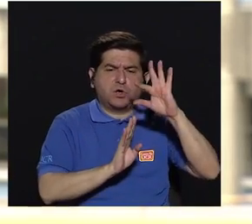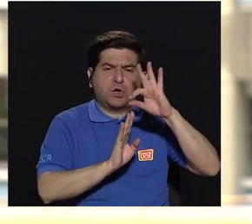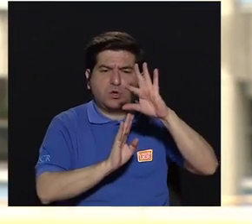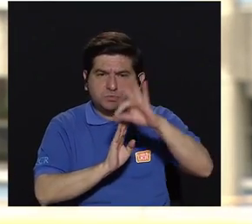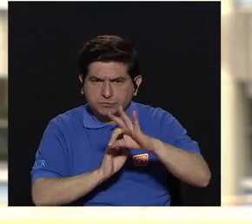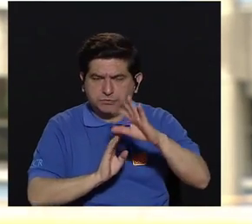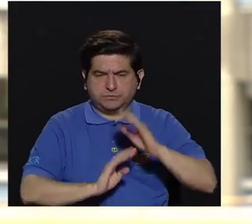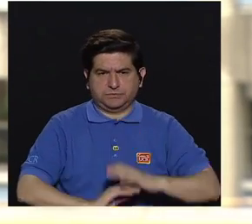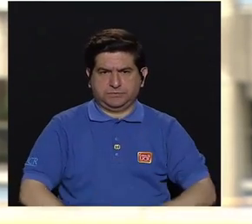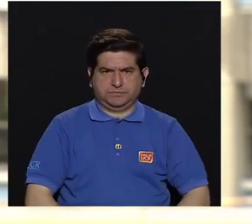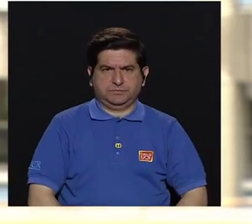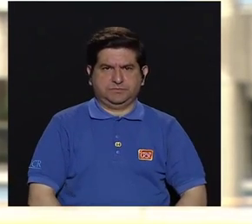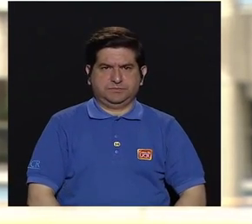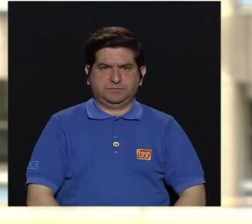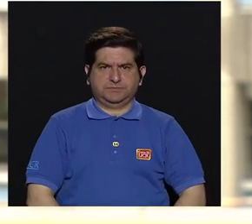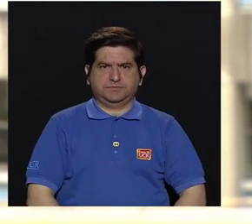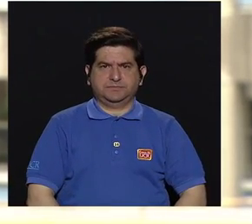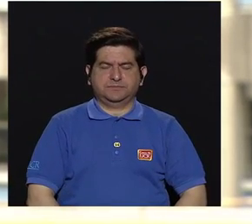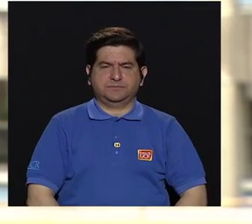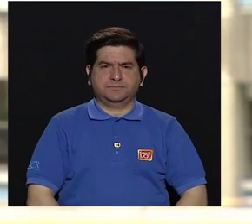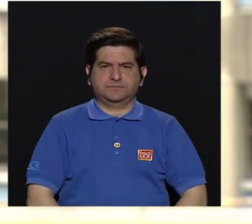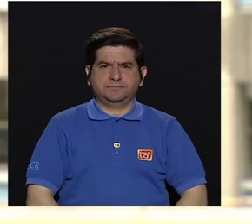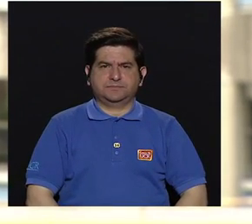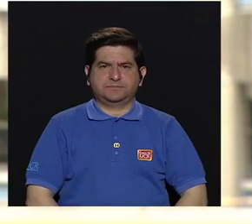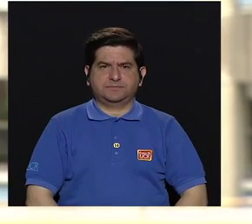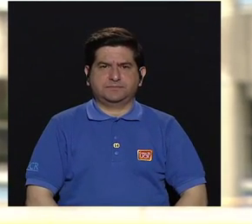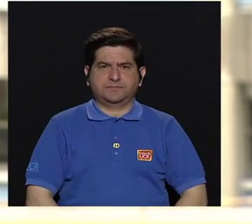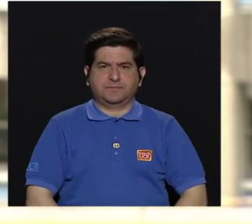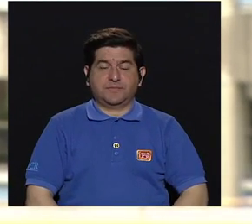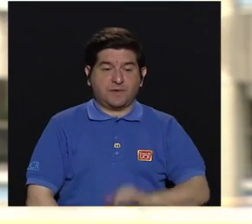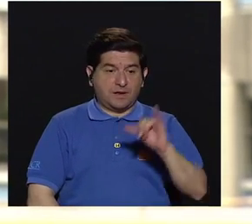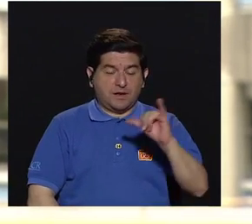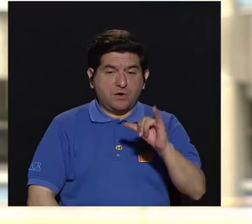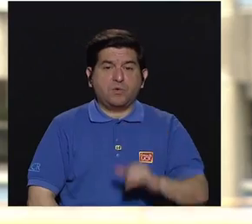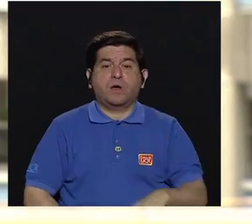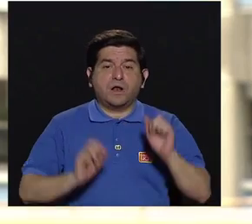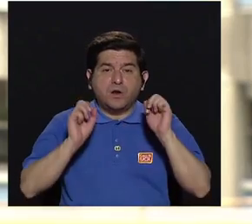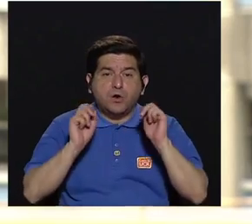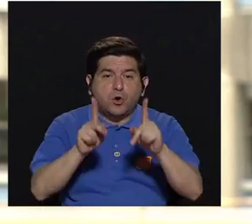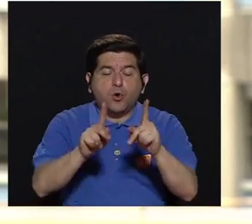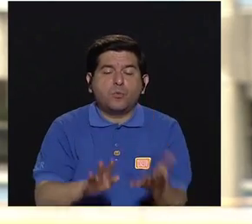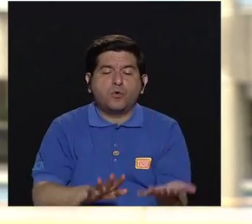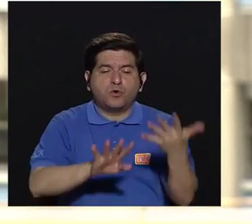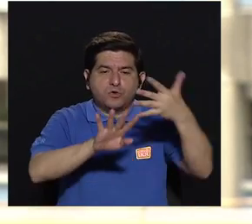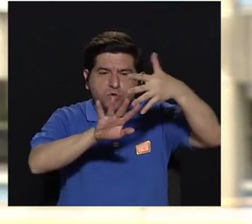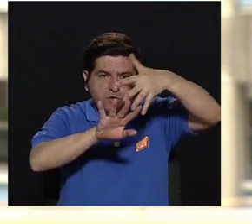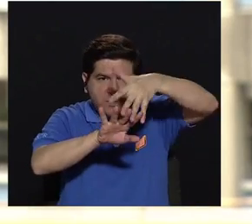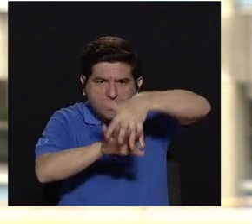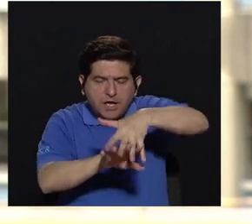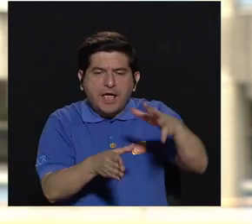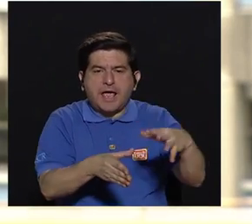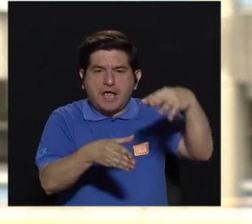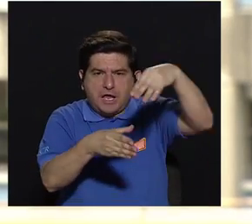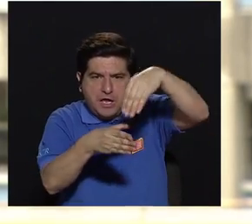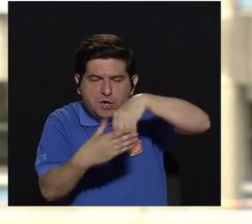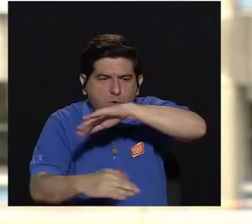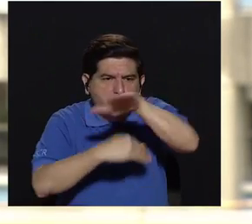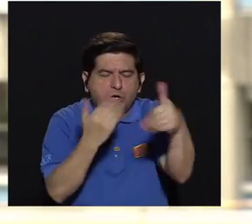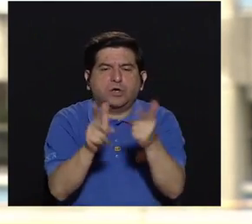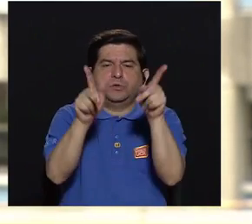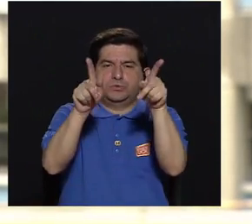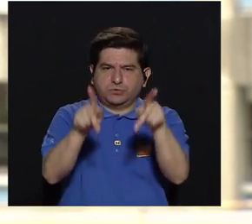oportunidades y capacidades para la integración y la inclusión